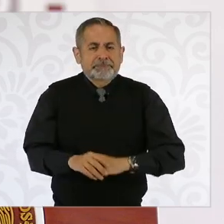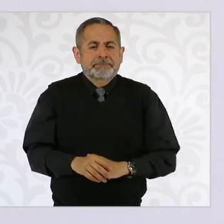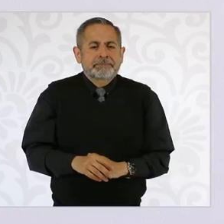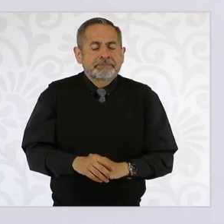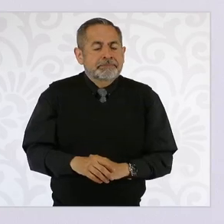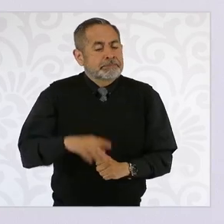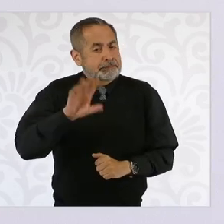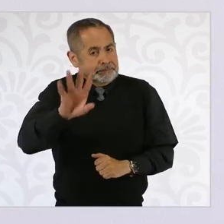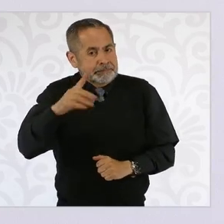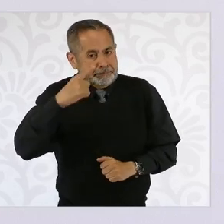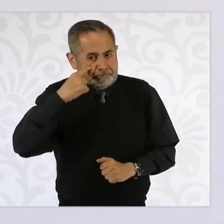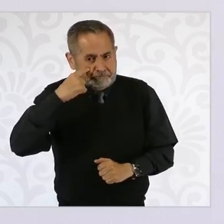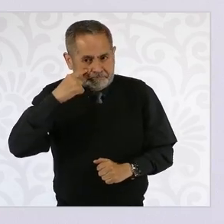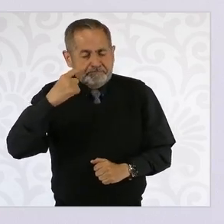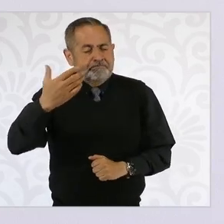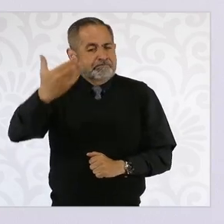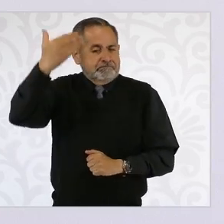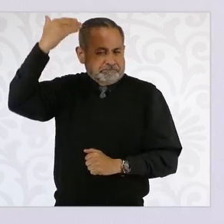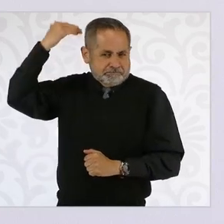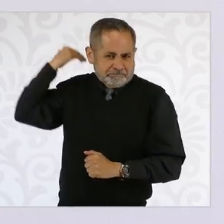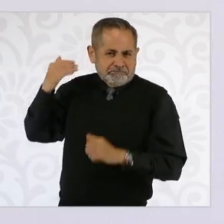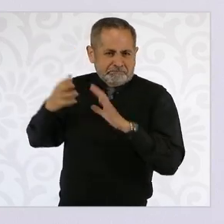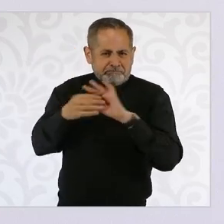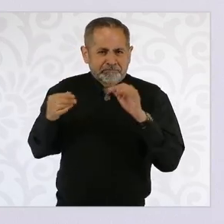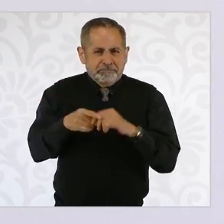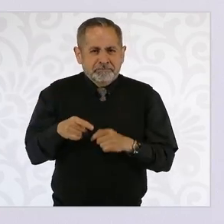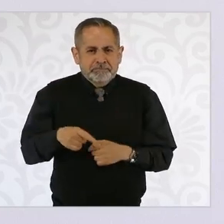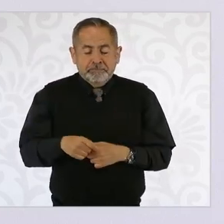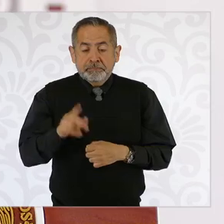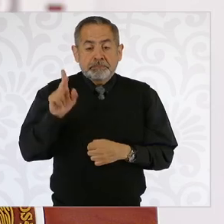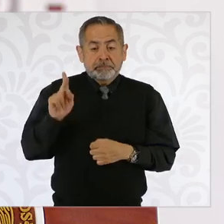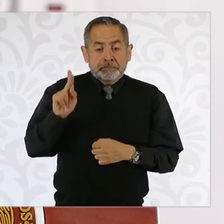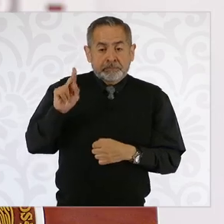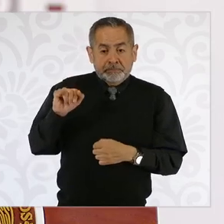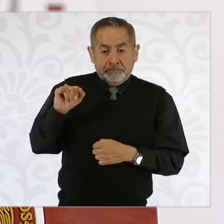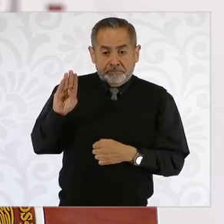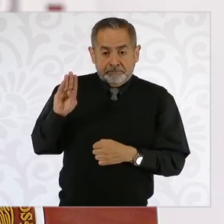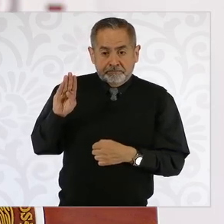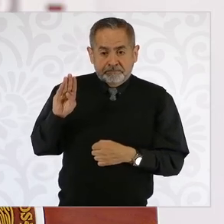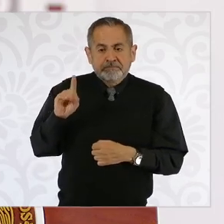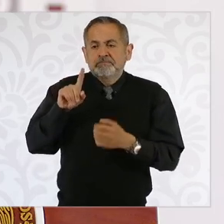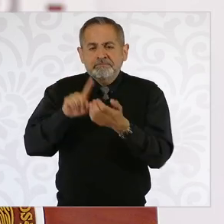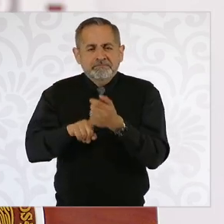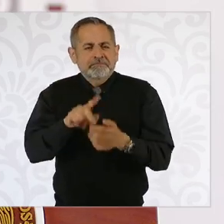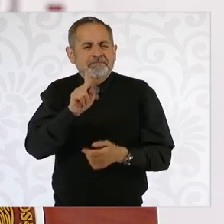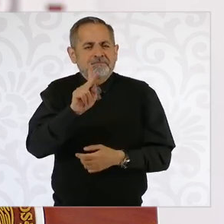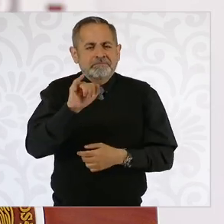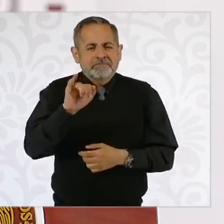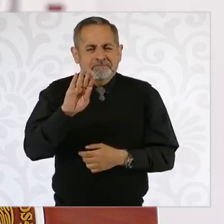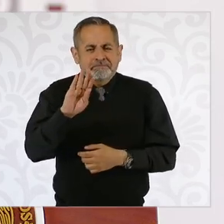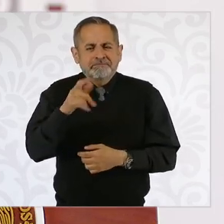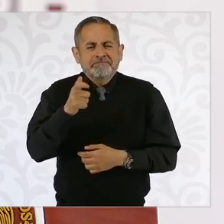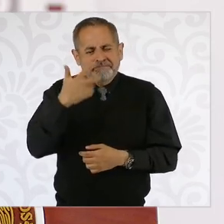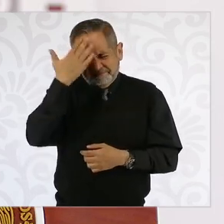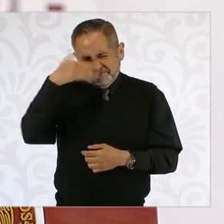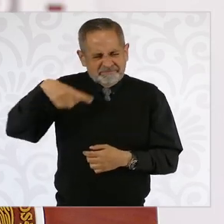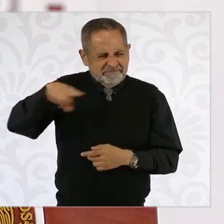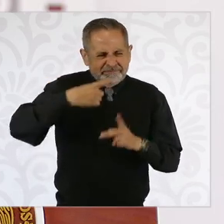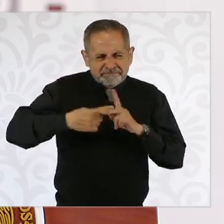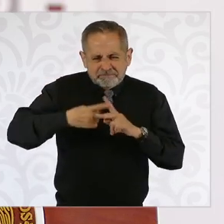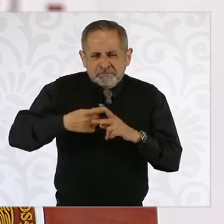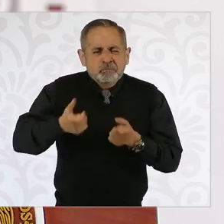Hace mucho tiempo se pensaba que conforme crecía el PIB, el PIB es una forma de